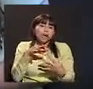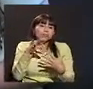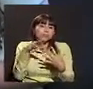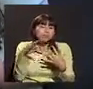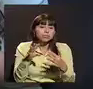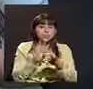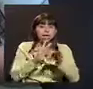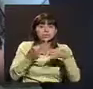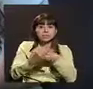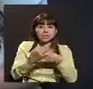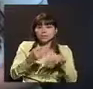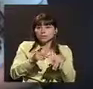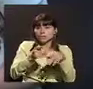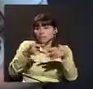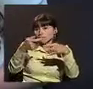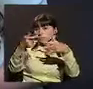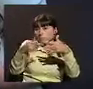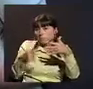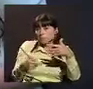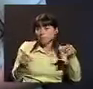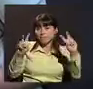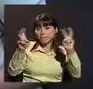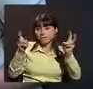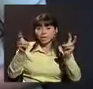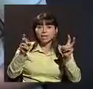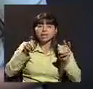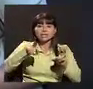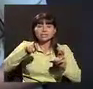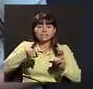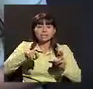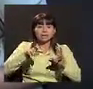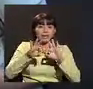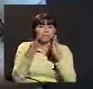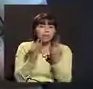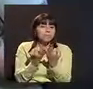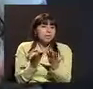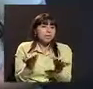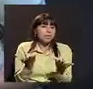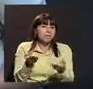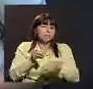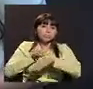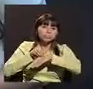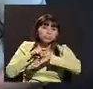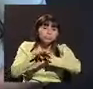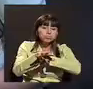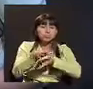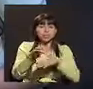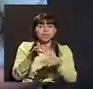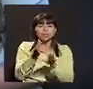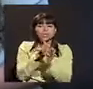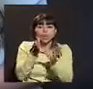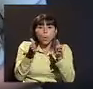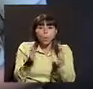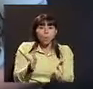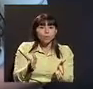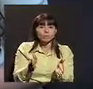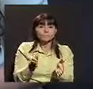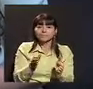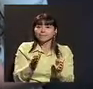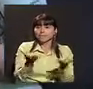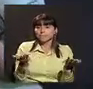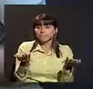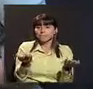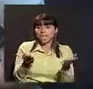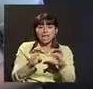talleres de diversos temas que se necesiten dentro de la familia, orientación, psicólogos